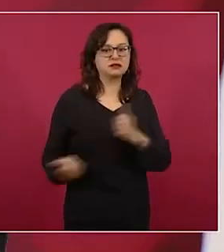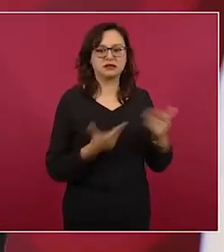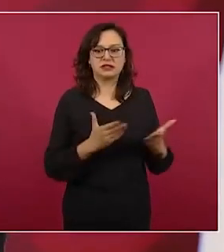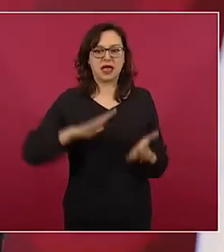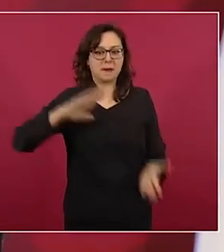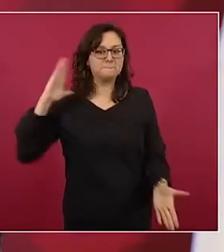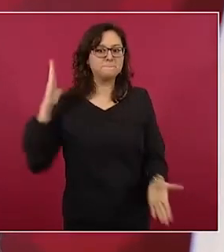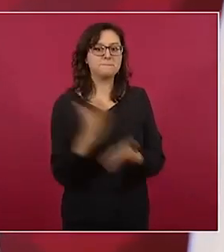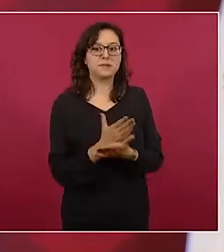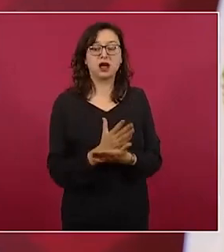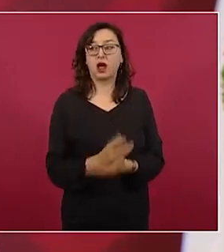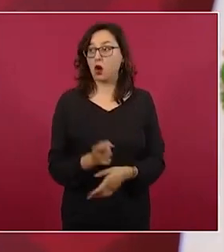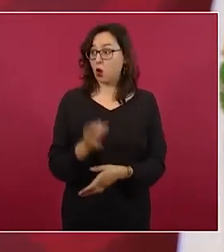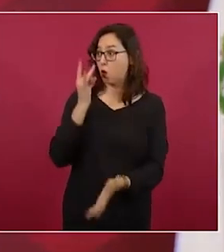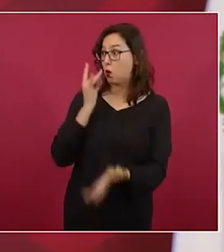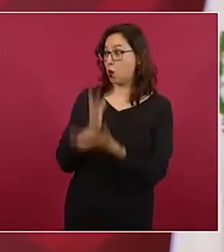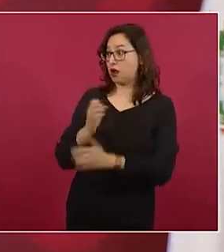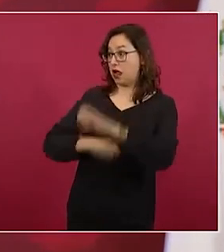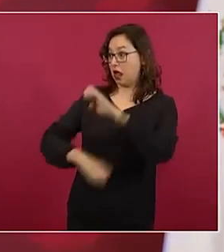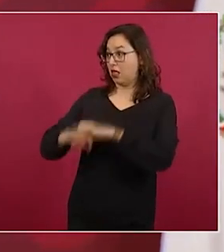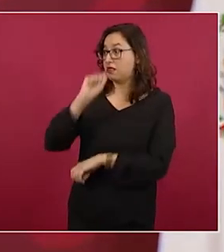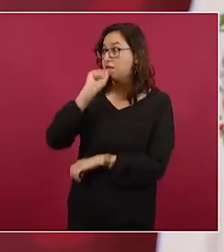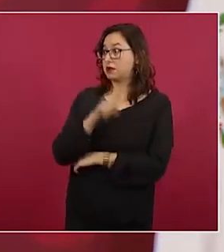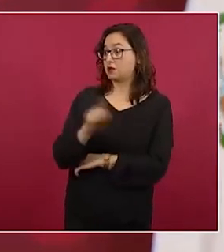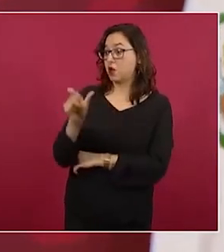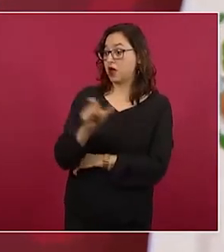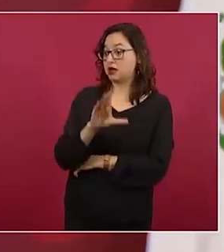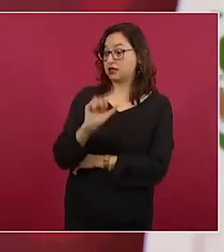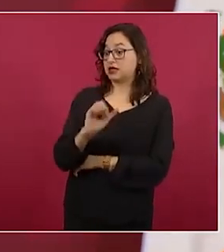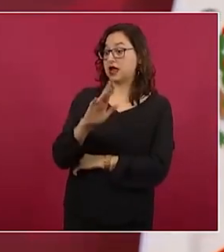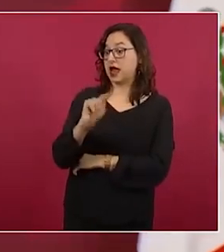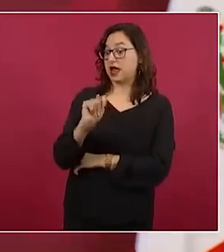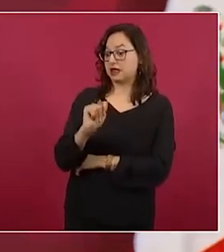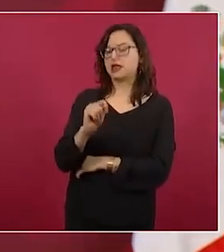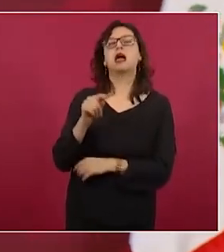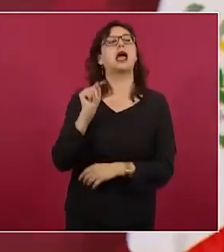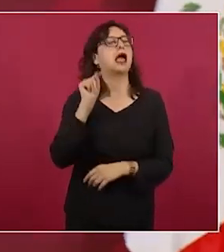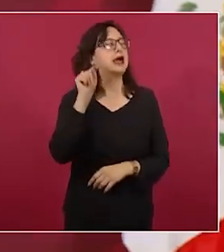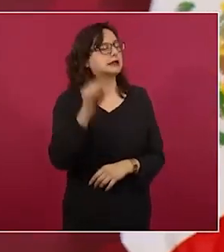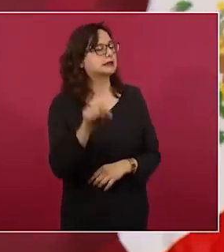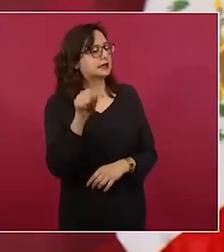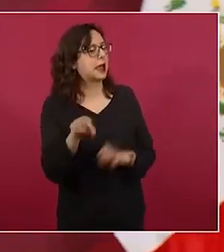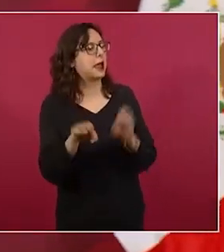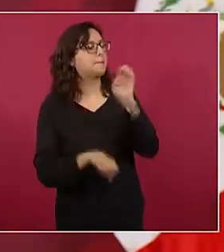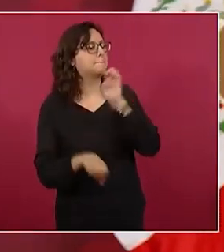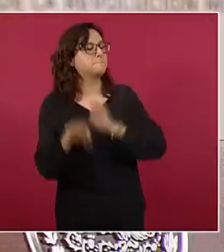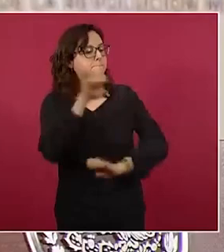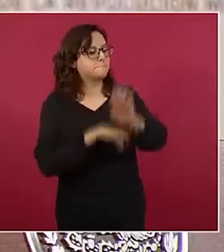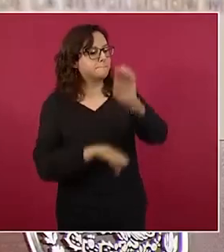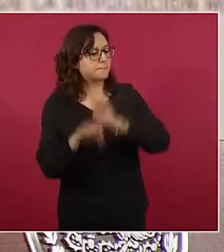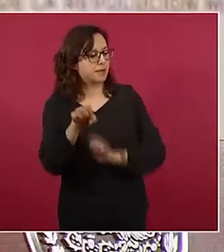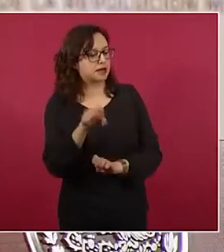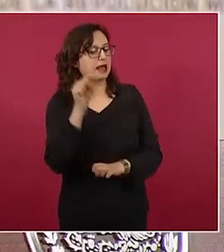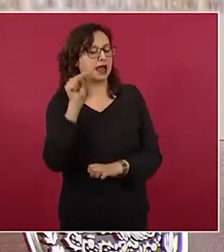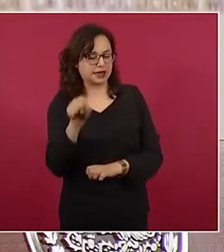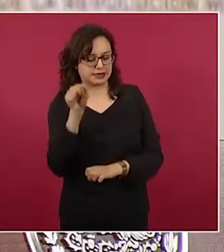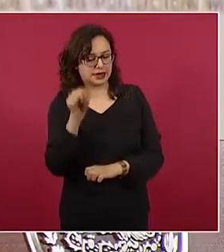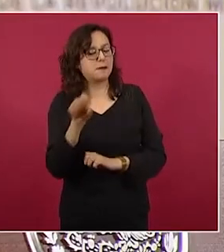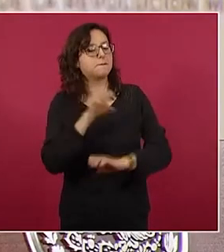extrae minerales o es también el Grupo Xcari, presidente. Esa empresa… Vulcan. Sí,